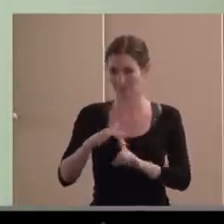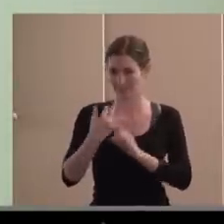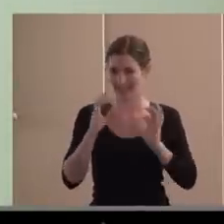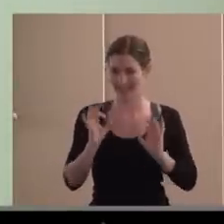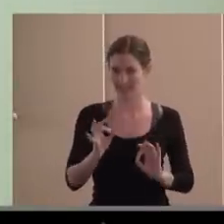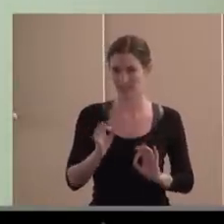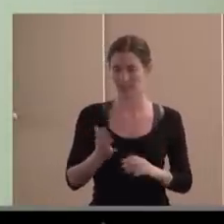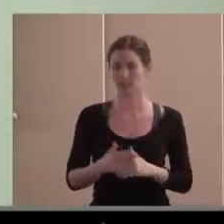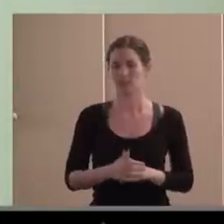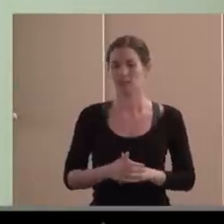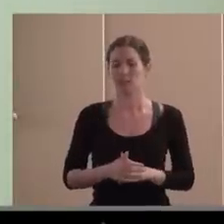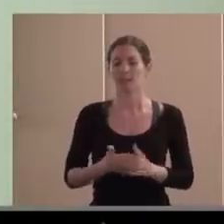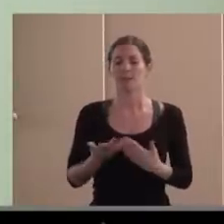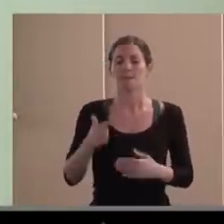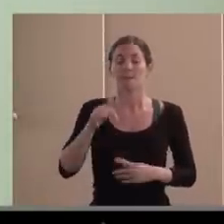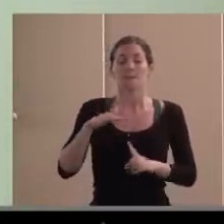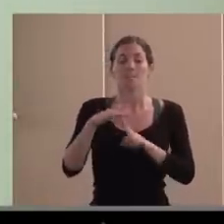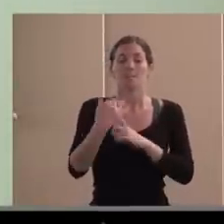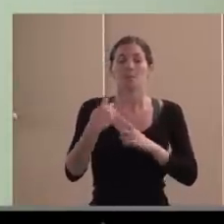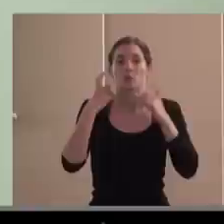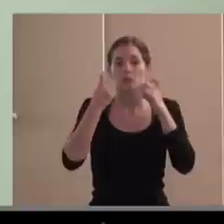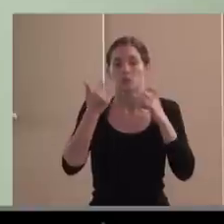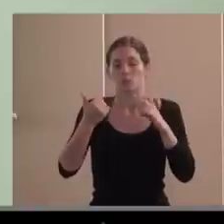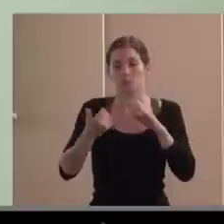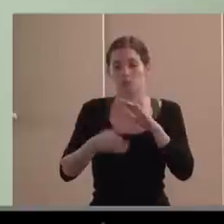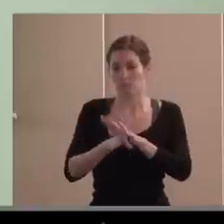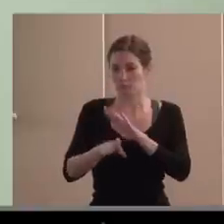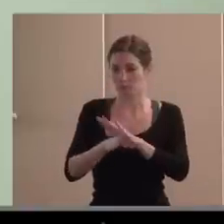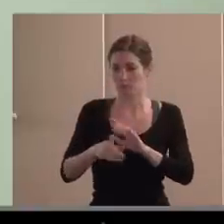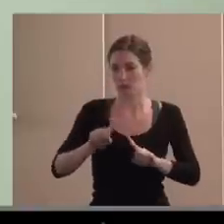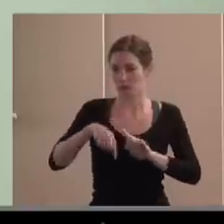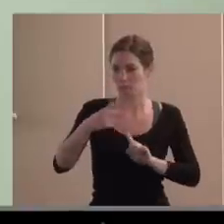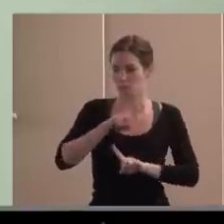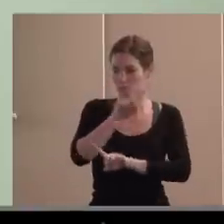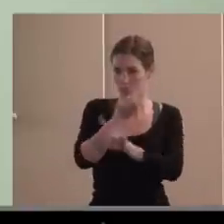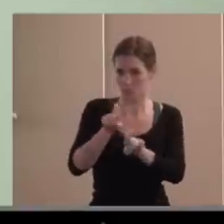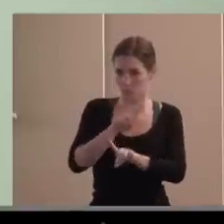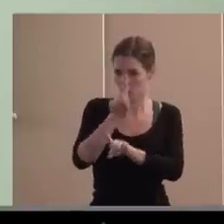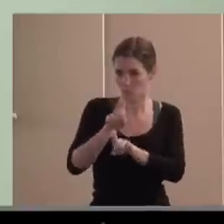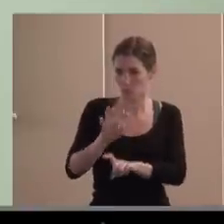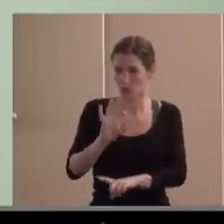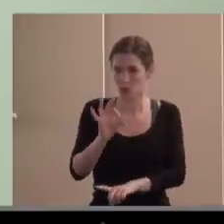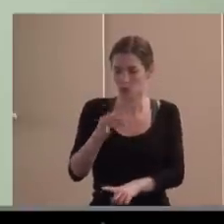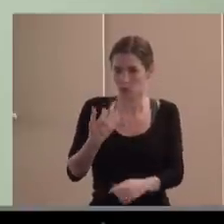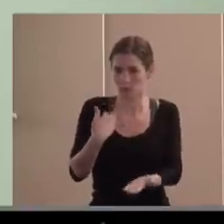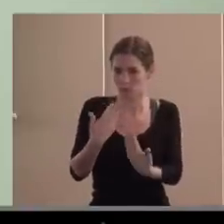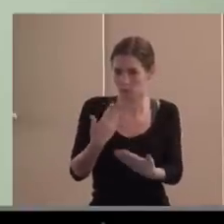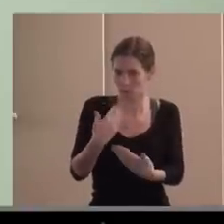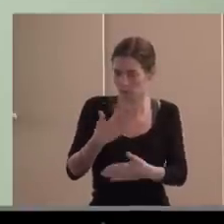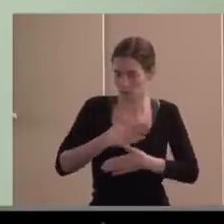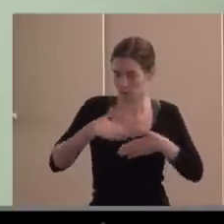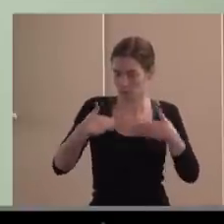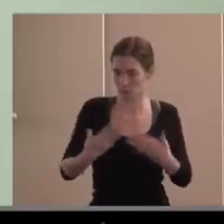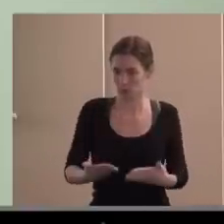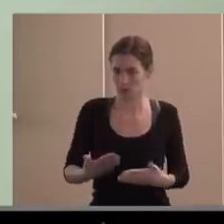intento ya ir avanzando para formular algunas cuestiones o compartir algunas perplejidades, no sé